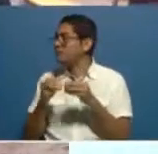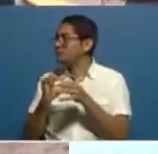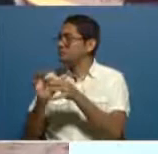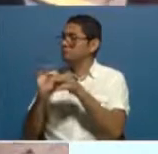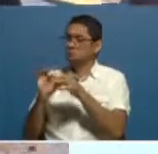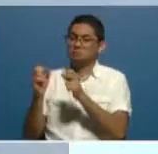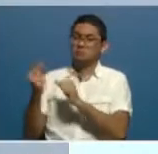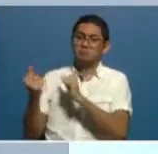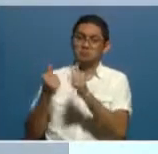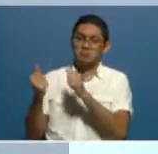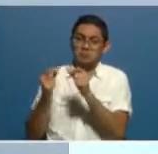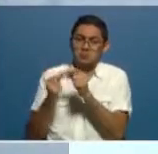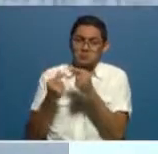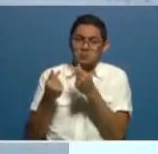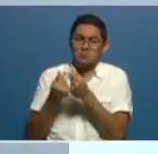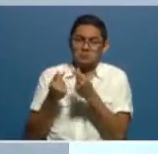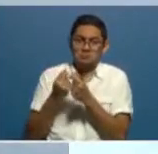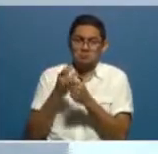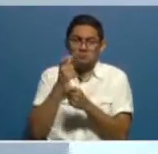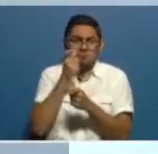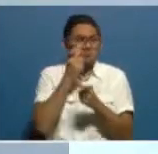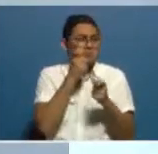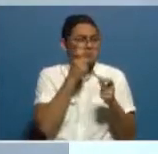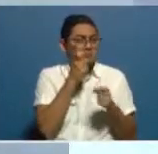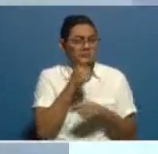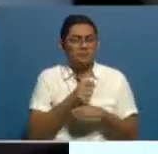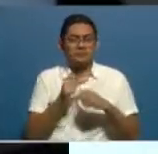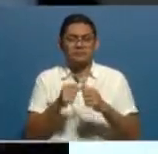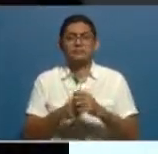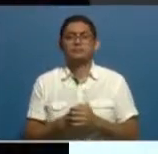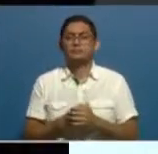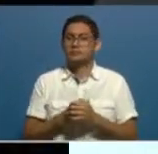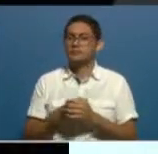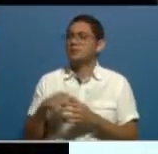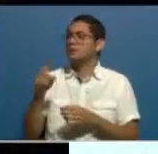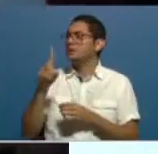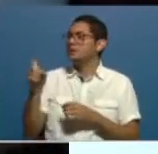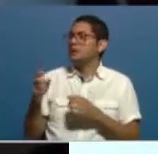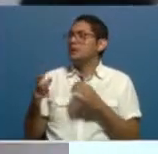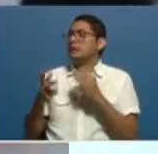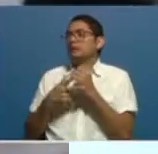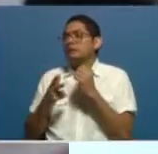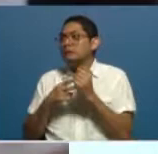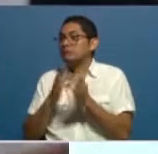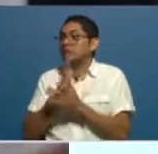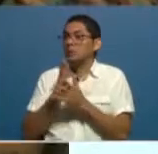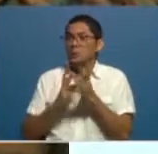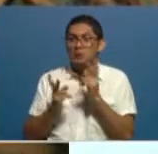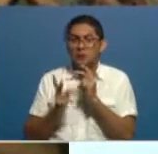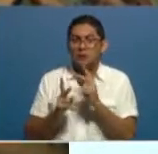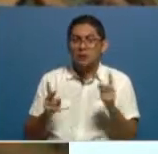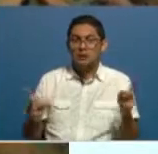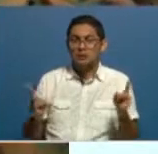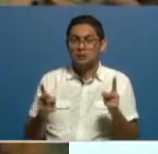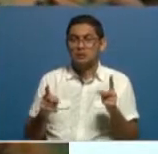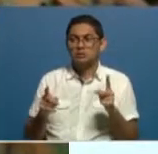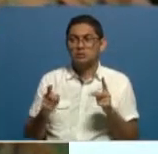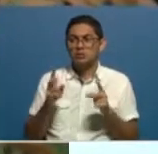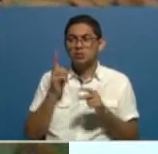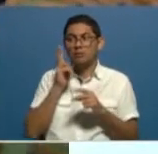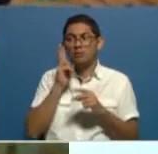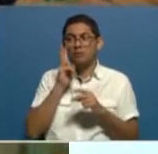de operaciones para el monitoreo desde ya. Para evitar una confusión, porque siempre hay personas que quieren aprovechar la situación, ¿cómo van a estar ustedes